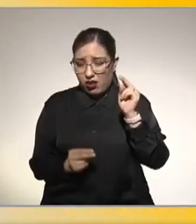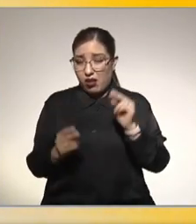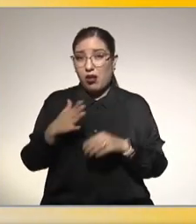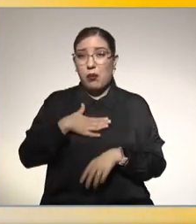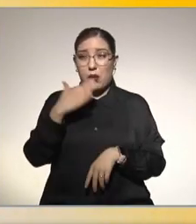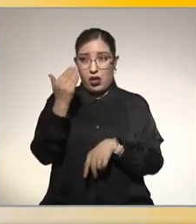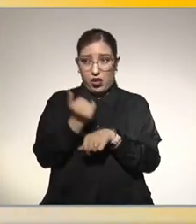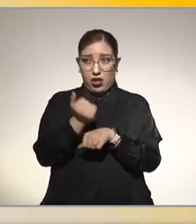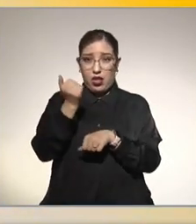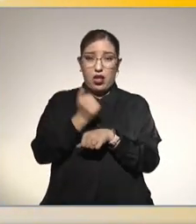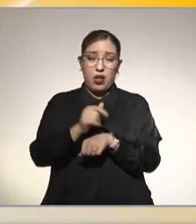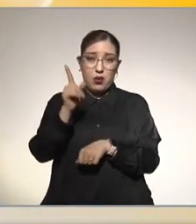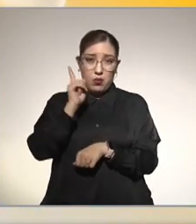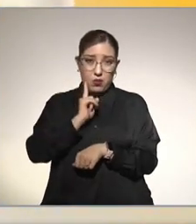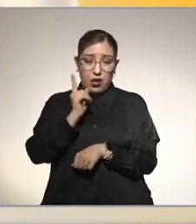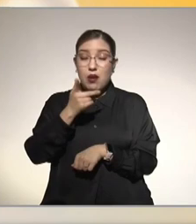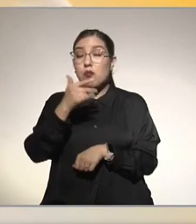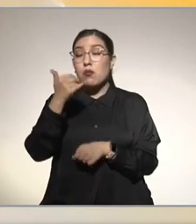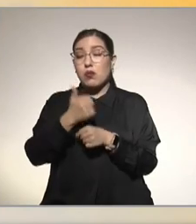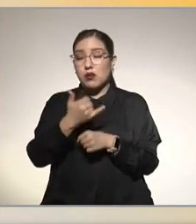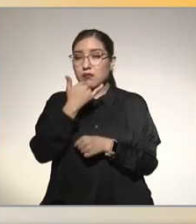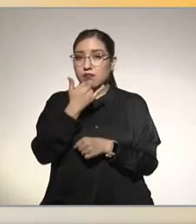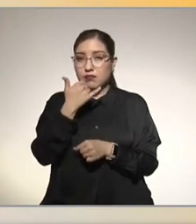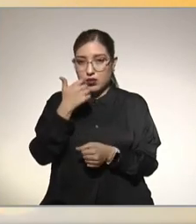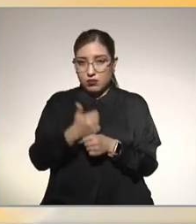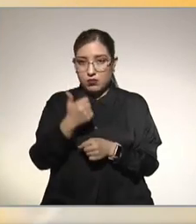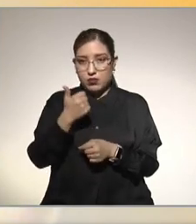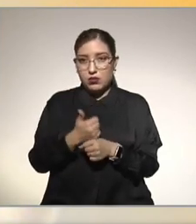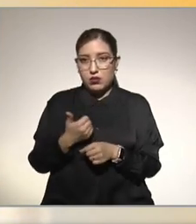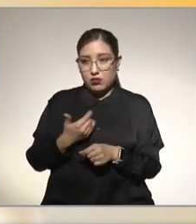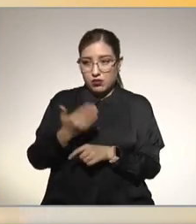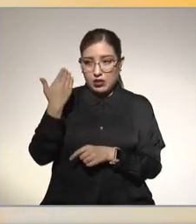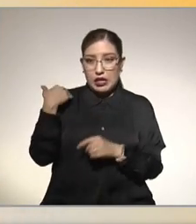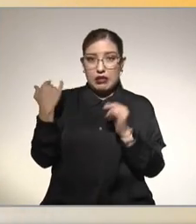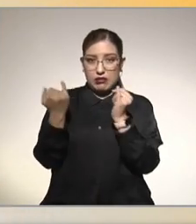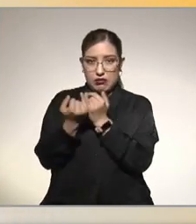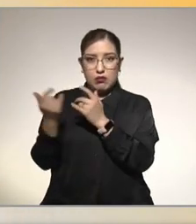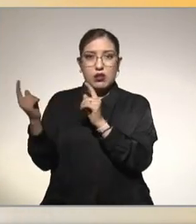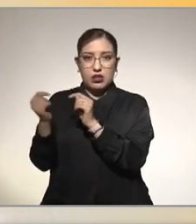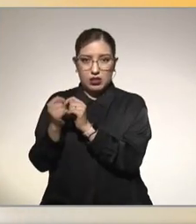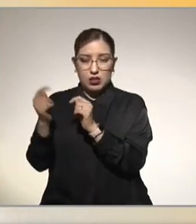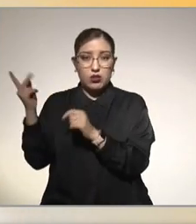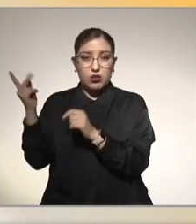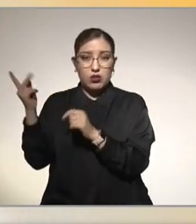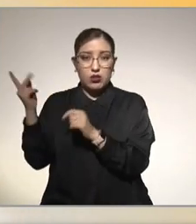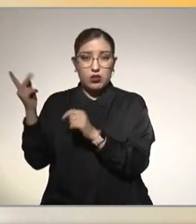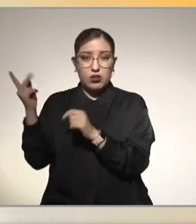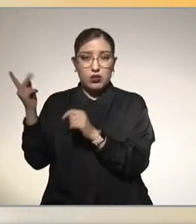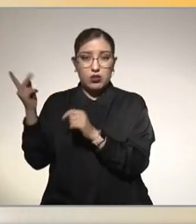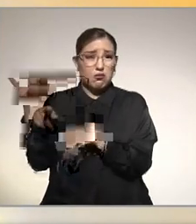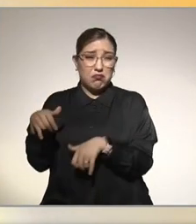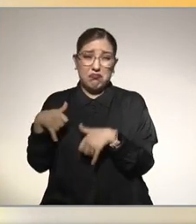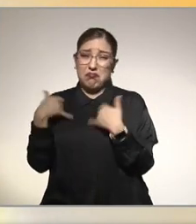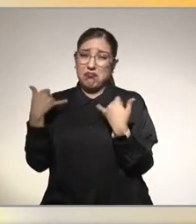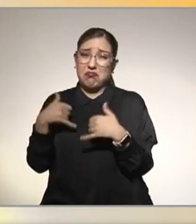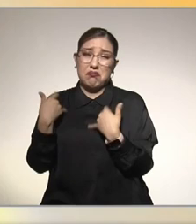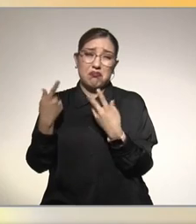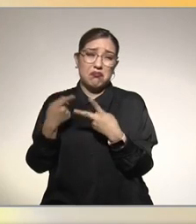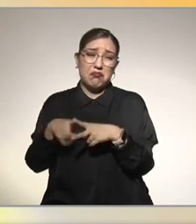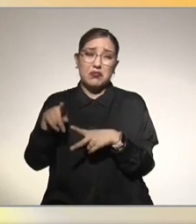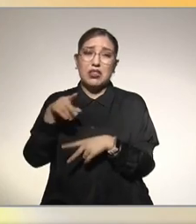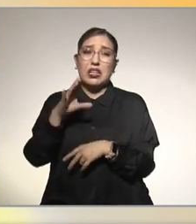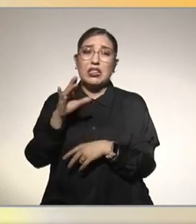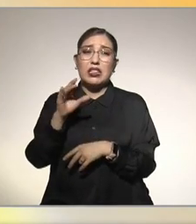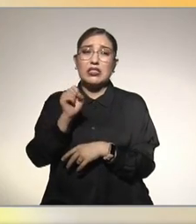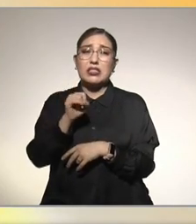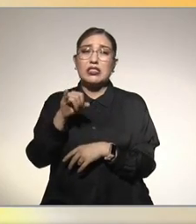materno y un tío padecieron de cirrosis hepática ellos de muy jóvenes pero en